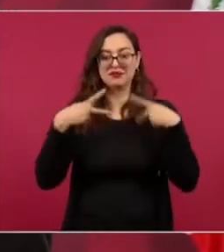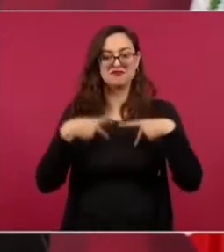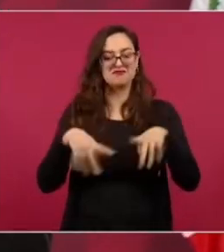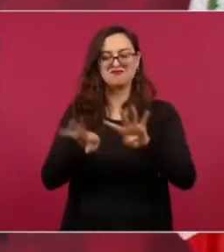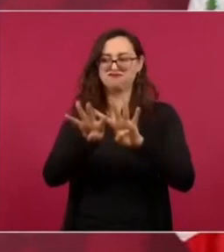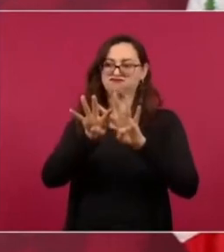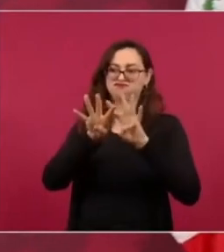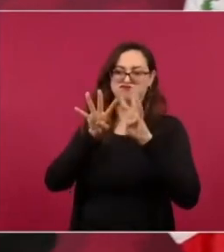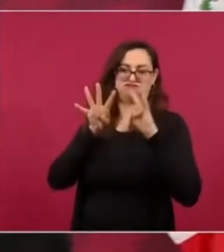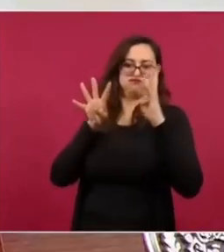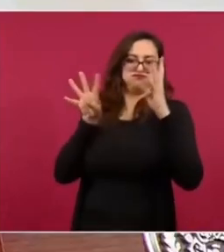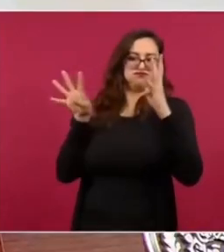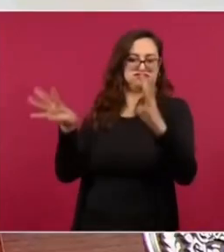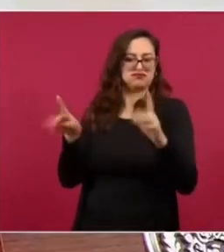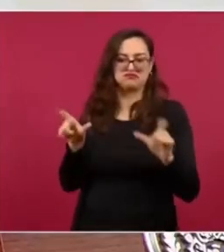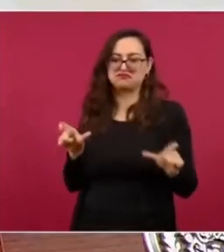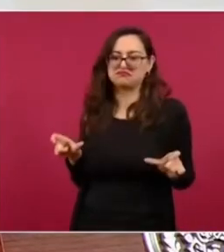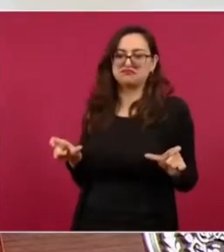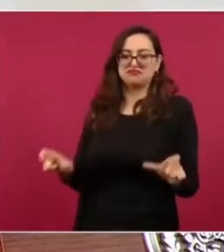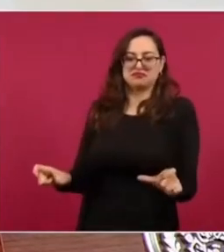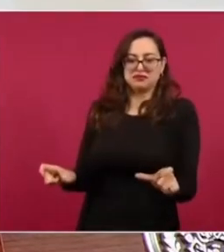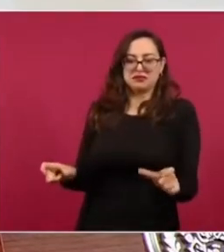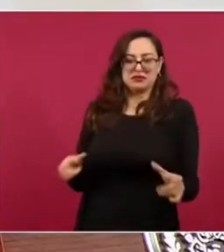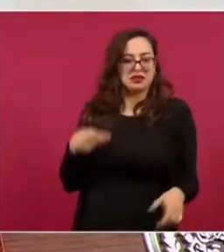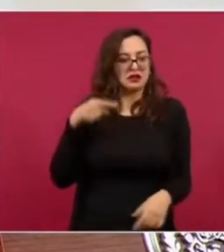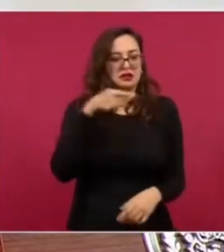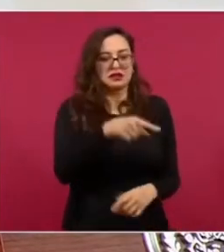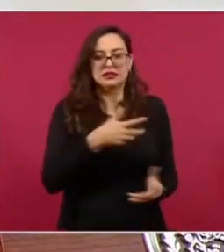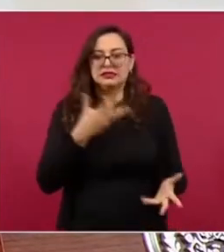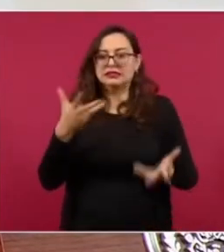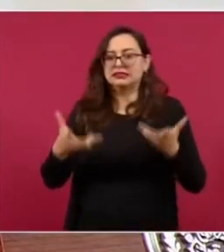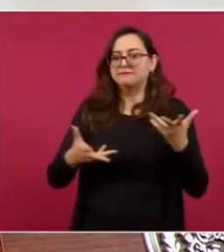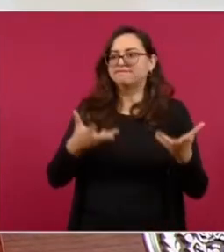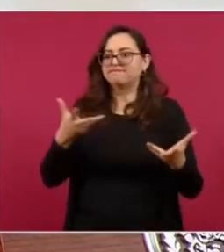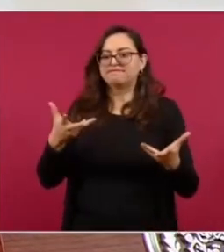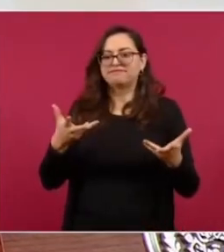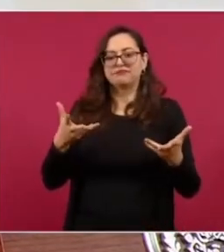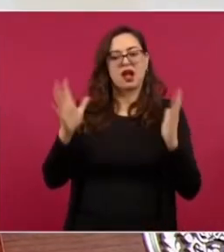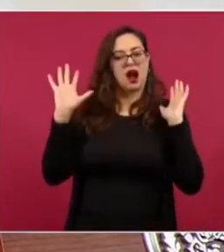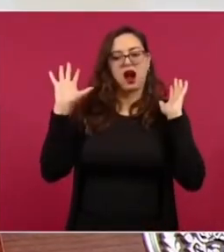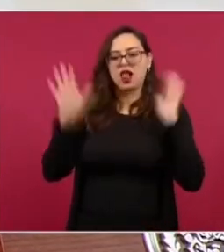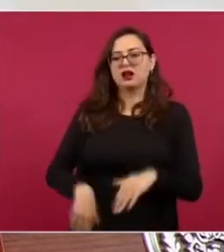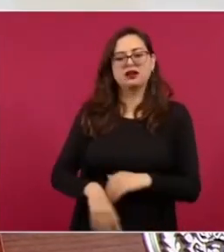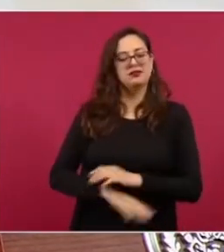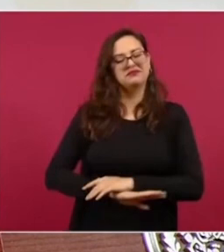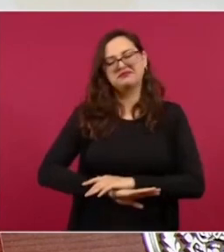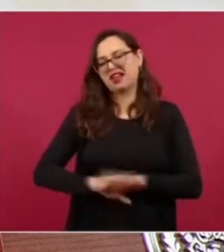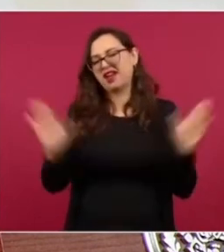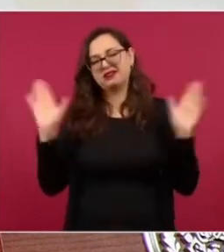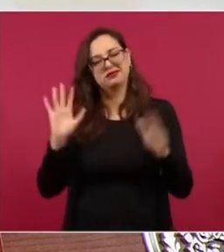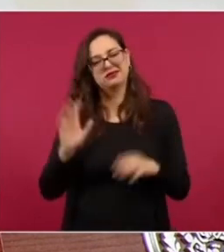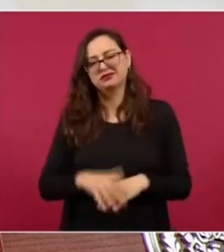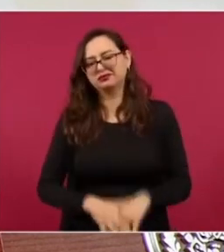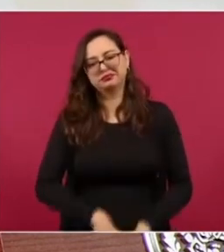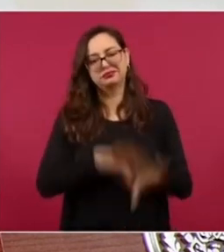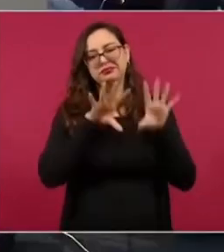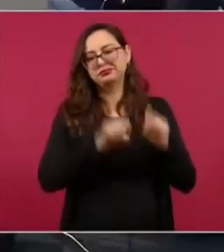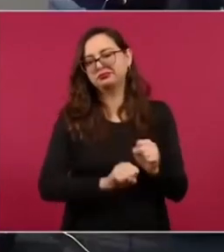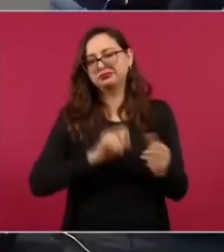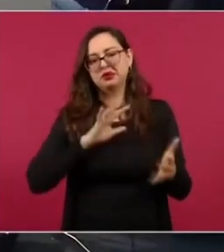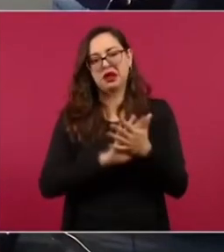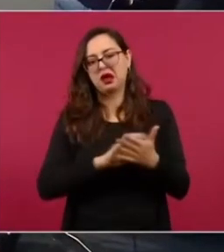rodearon la embajada y él ya creo que ni siquiera pudo salir ya lo detuvieron